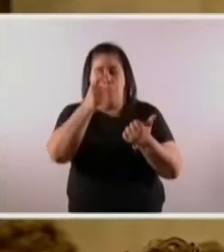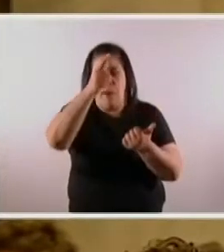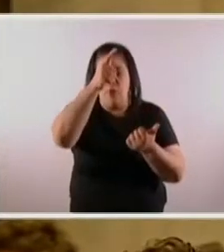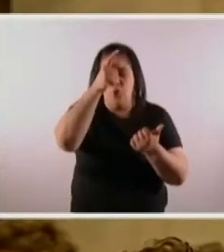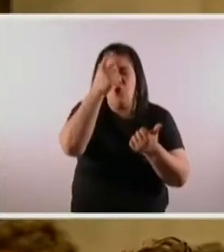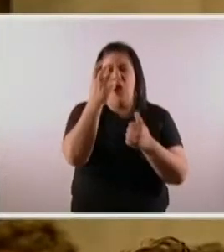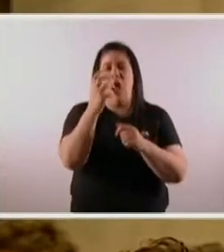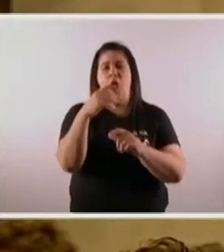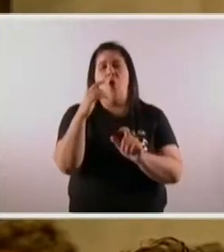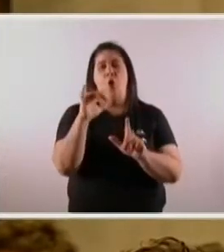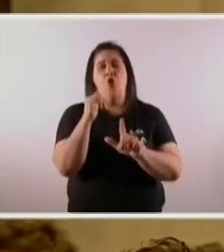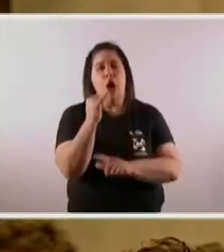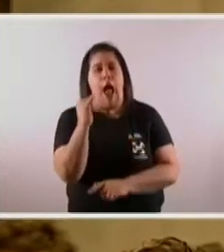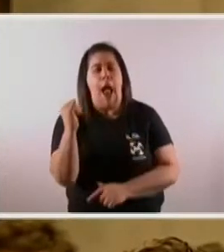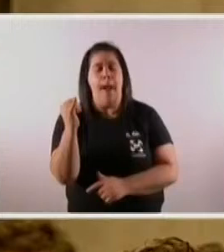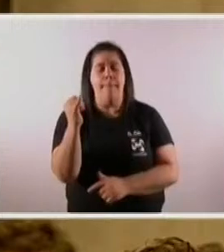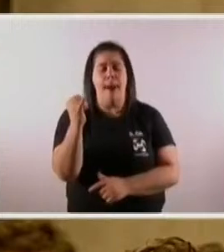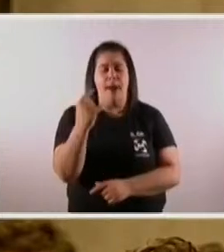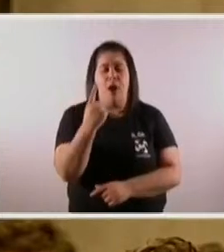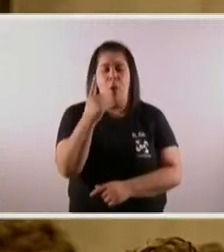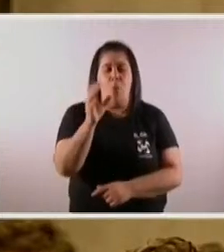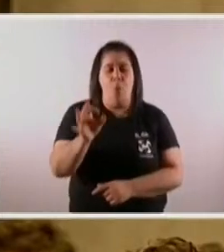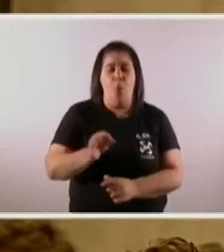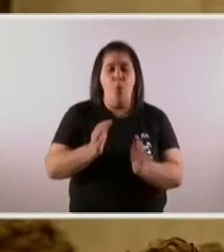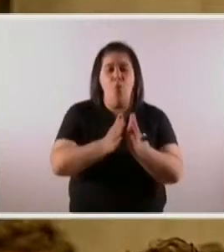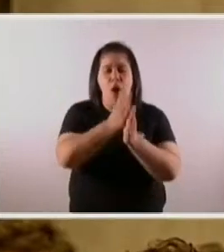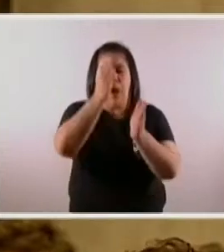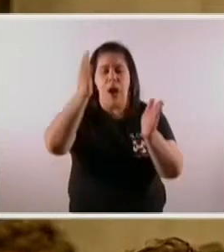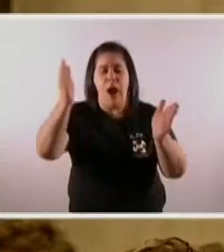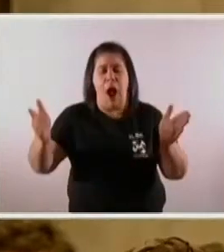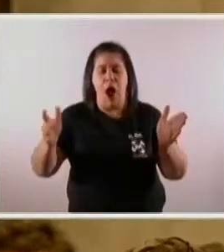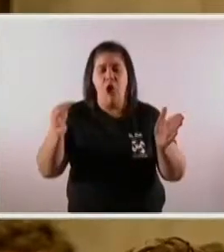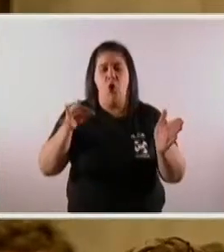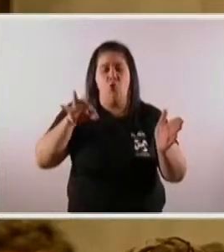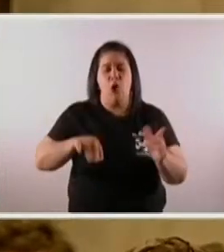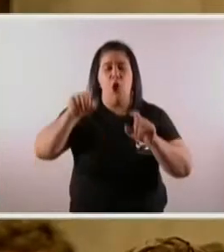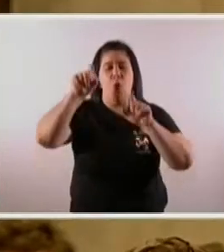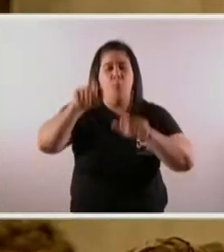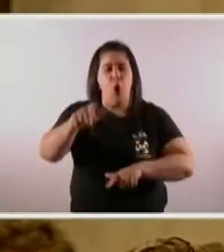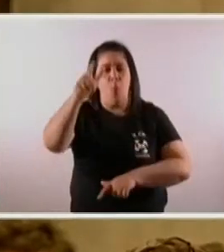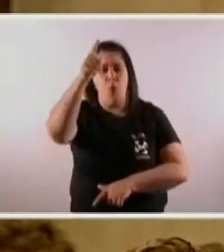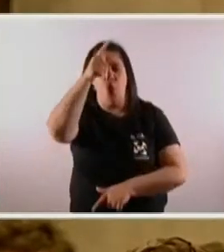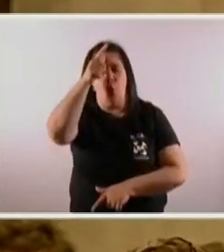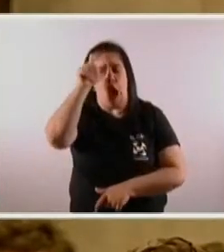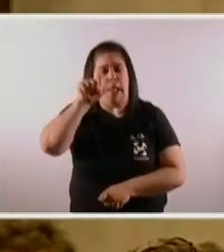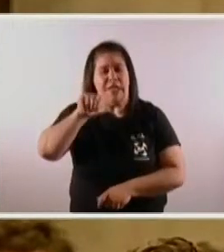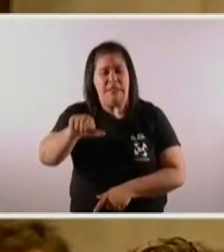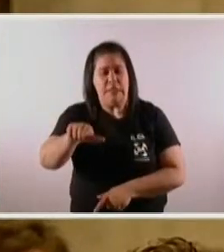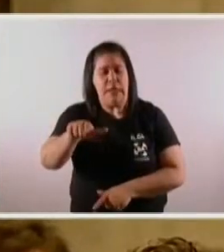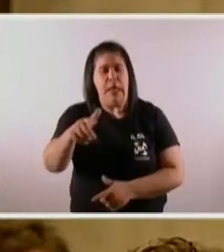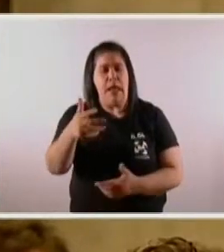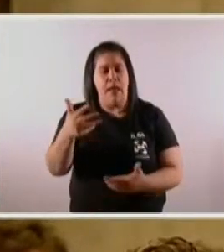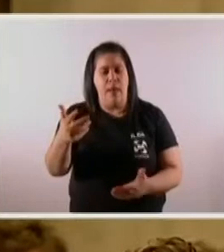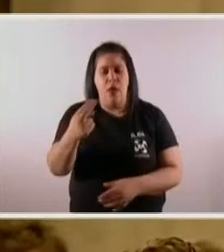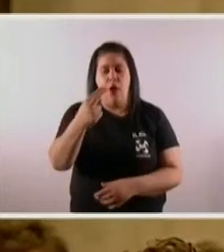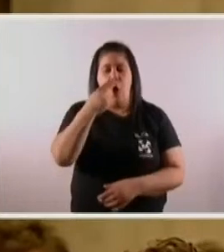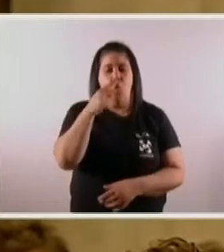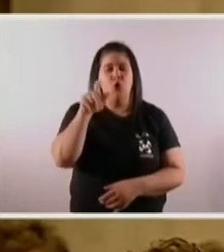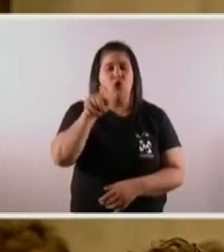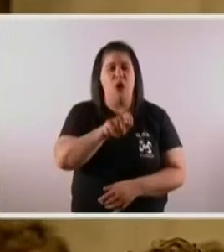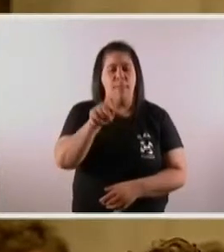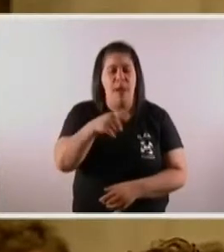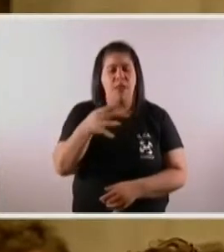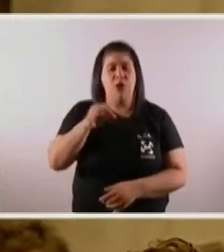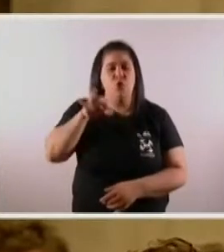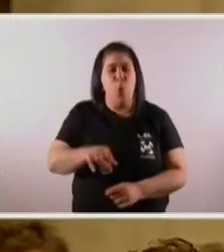cámaras. Equivale a un año de salario de la policía. O como para que no le paguemos nada. O equivale a 11 meses del salario docente.